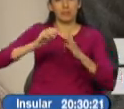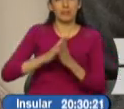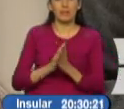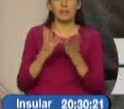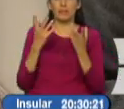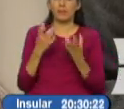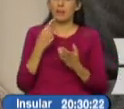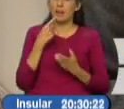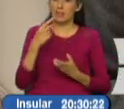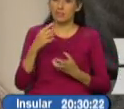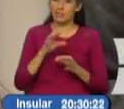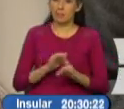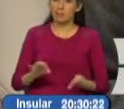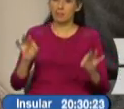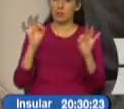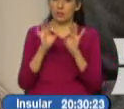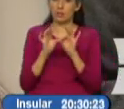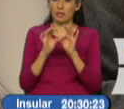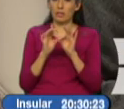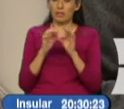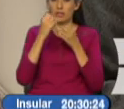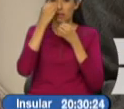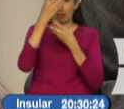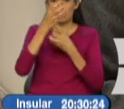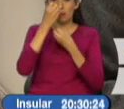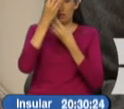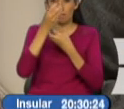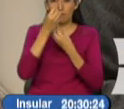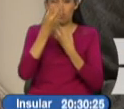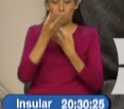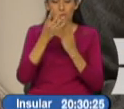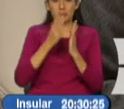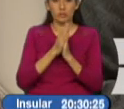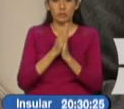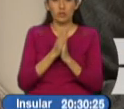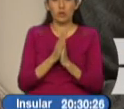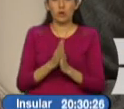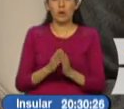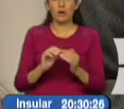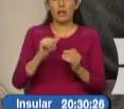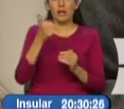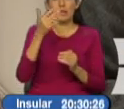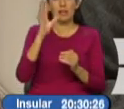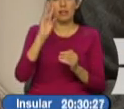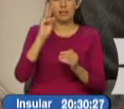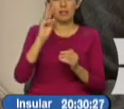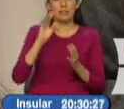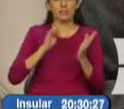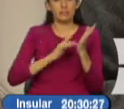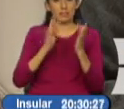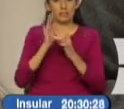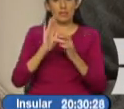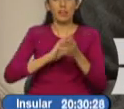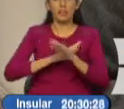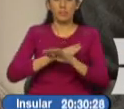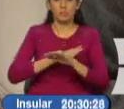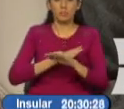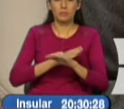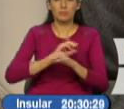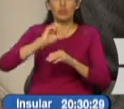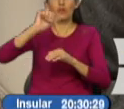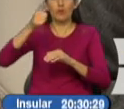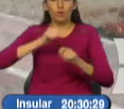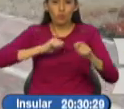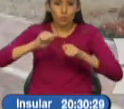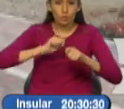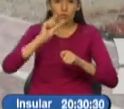justamente que el levantamiento de la información también tuvo digamos más allá del 16 de abril las réplicas que se dieron continuamente con más de 3